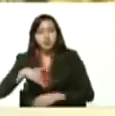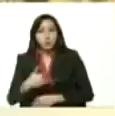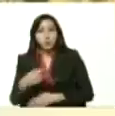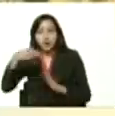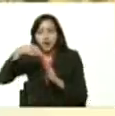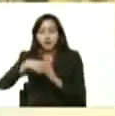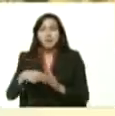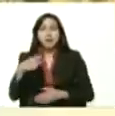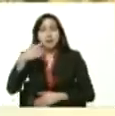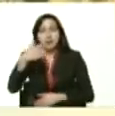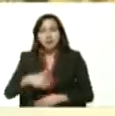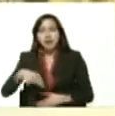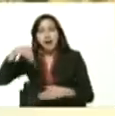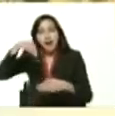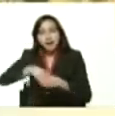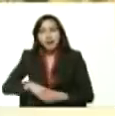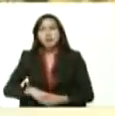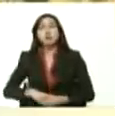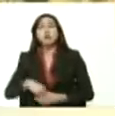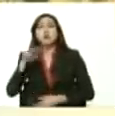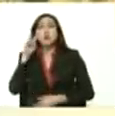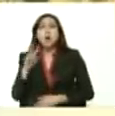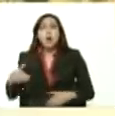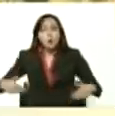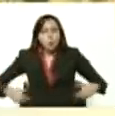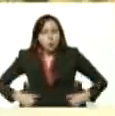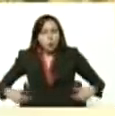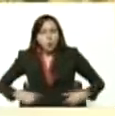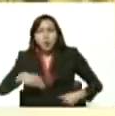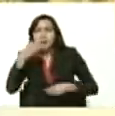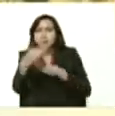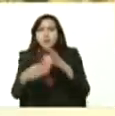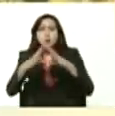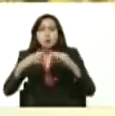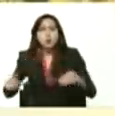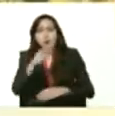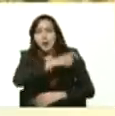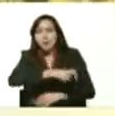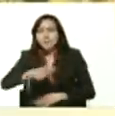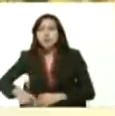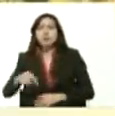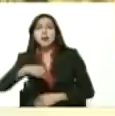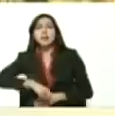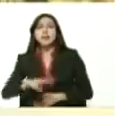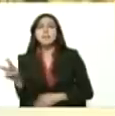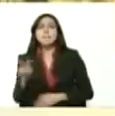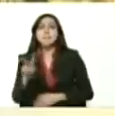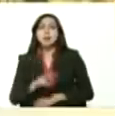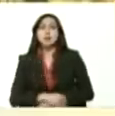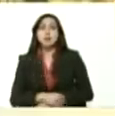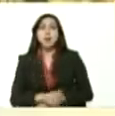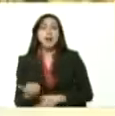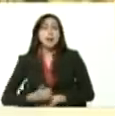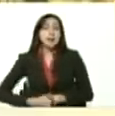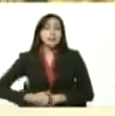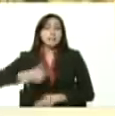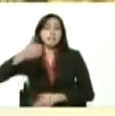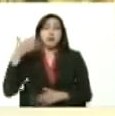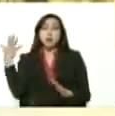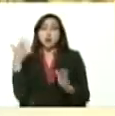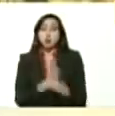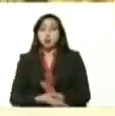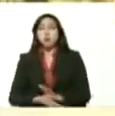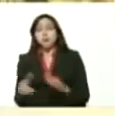nos conozcamos hacia adentro y veamos el esfuerzo tremendo que hacemos todos por el país más allá mucho más allá de